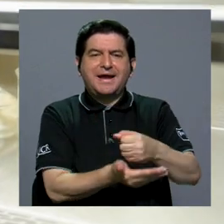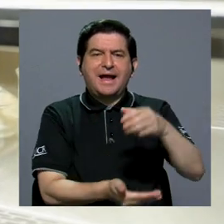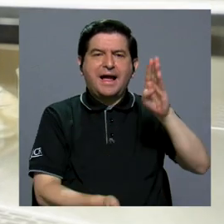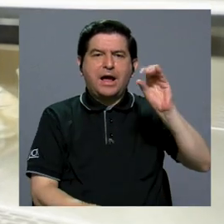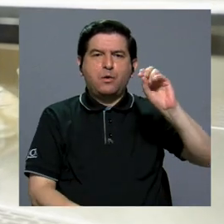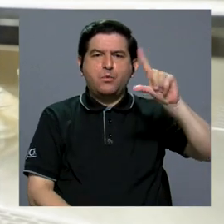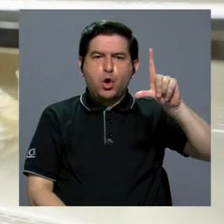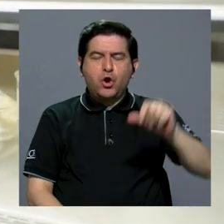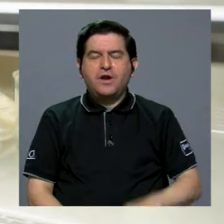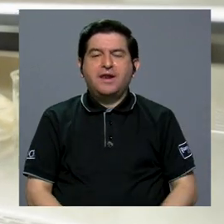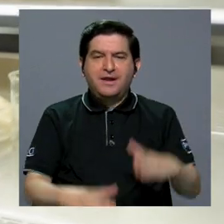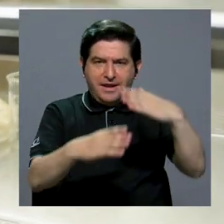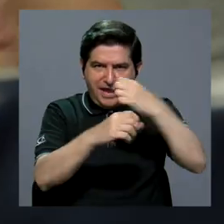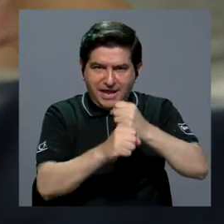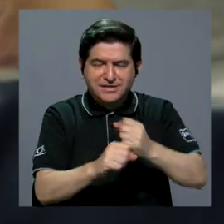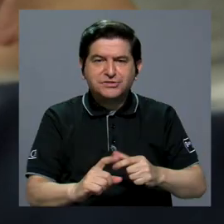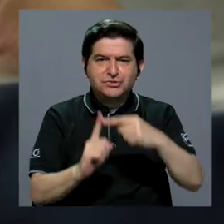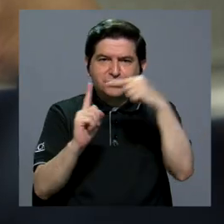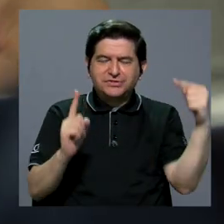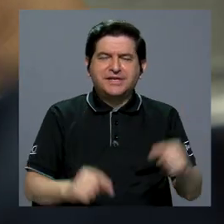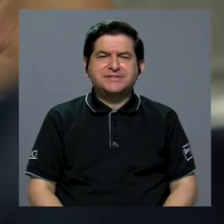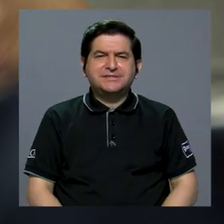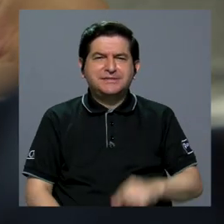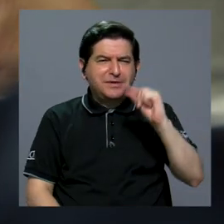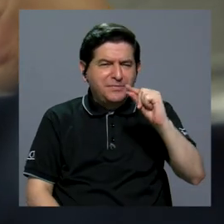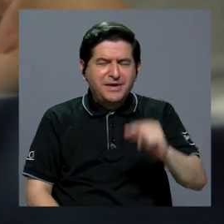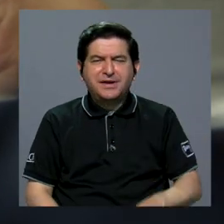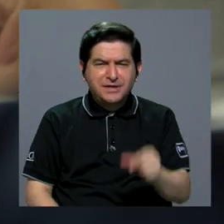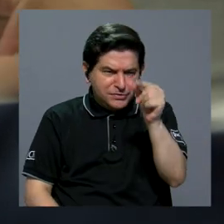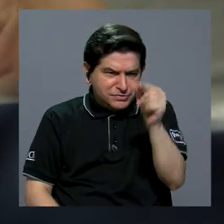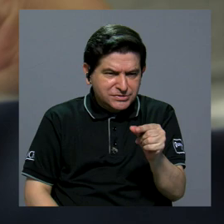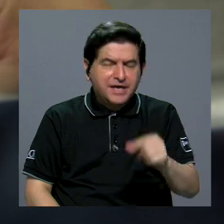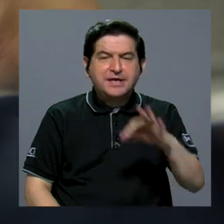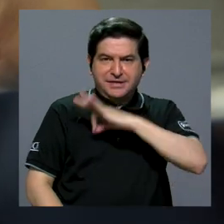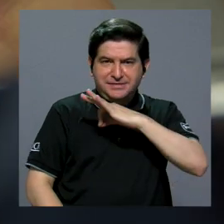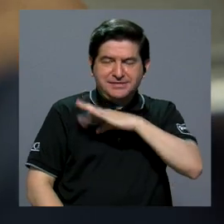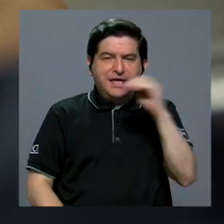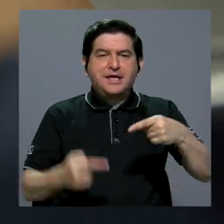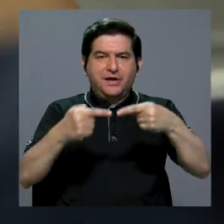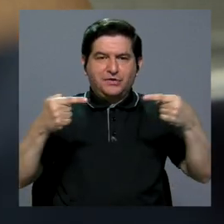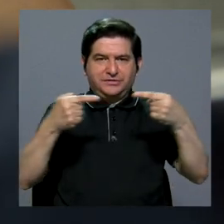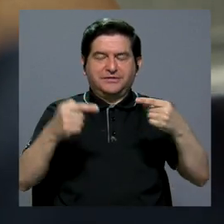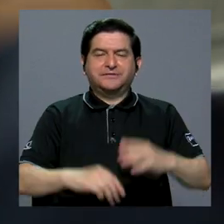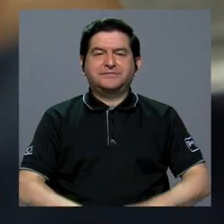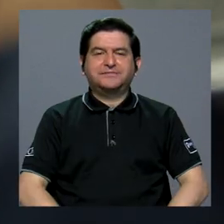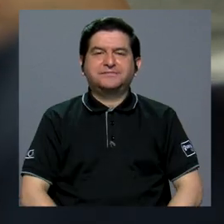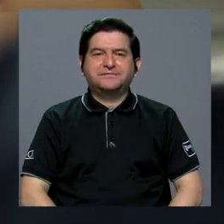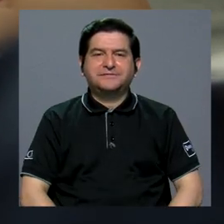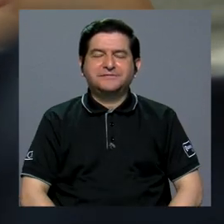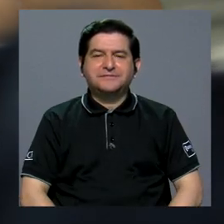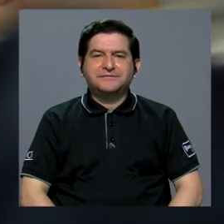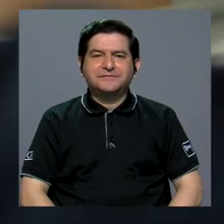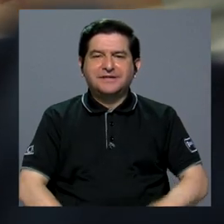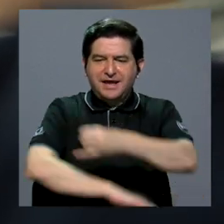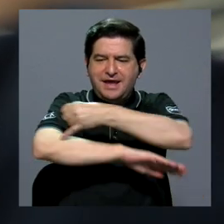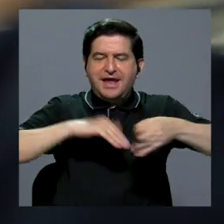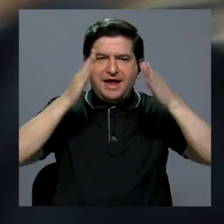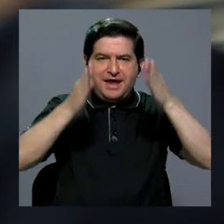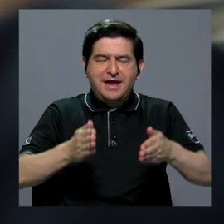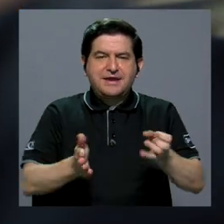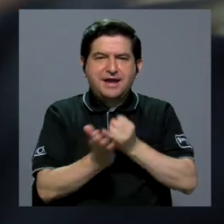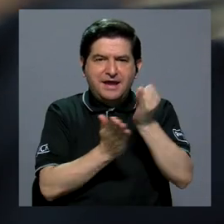Biol y son elaborados a partir de microorganismos benéficos y antagonistas. La ingeniera e